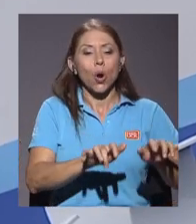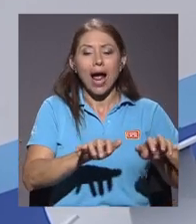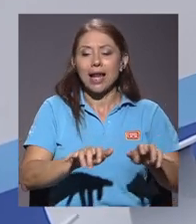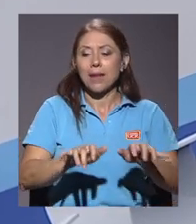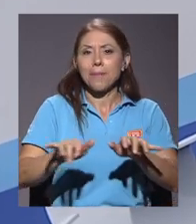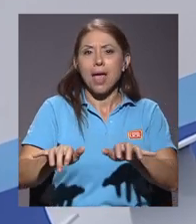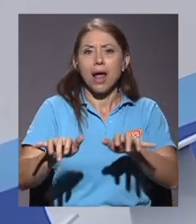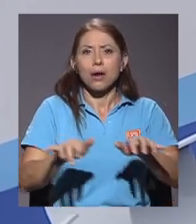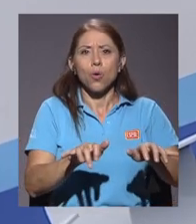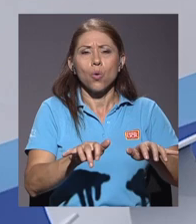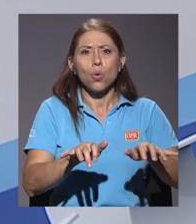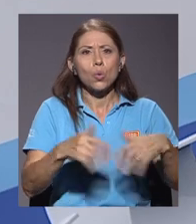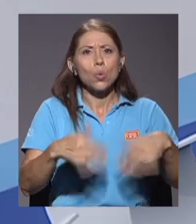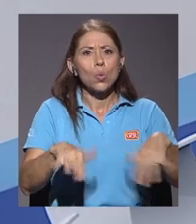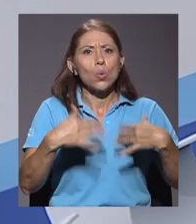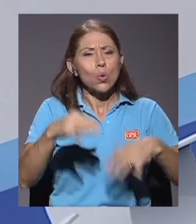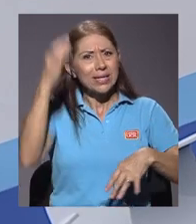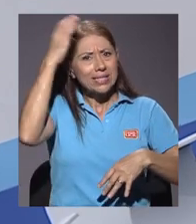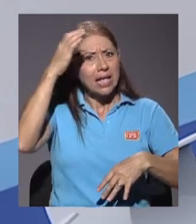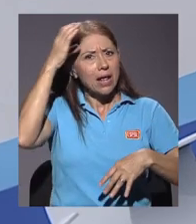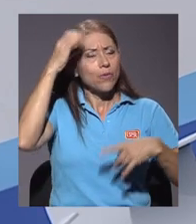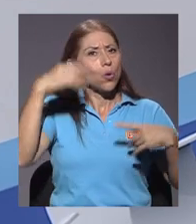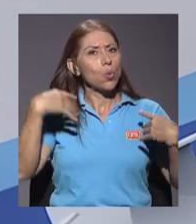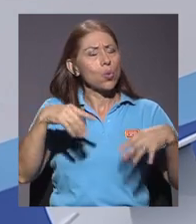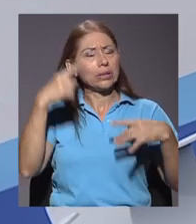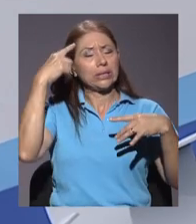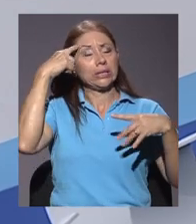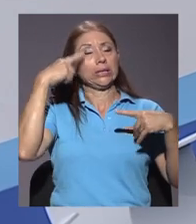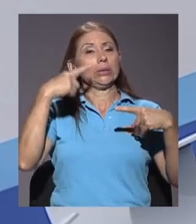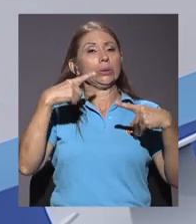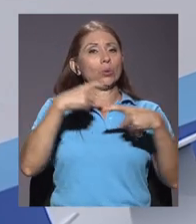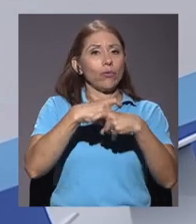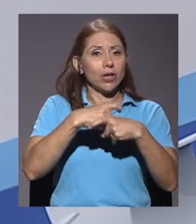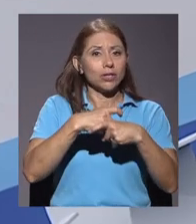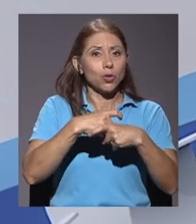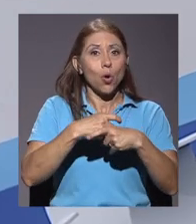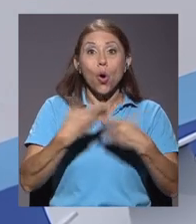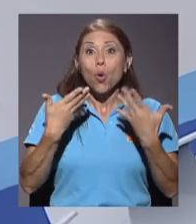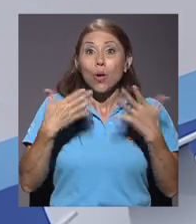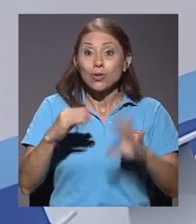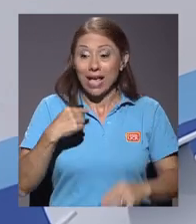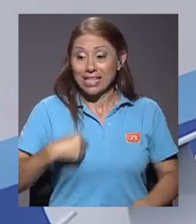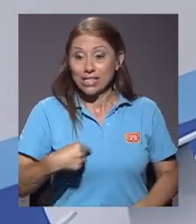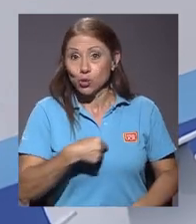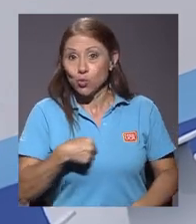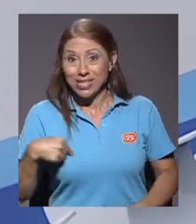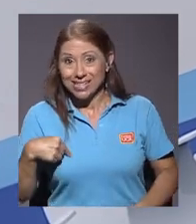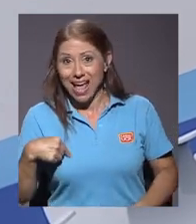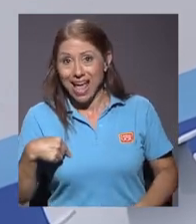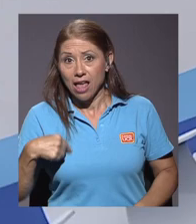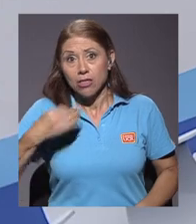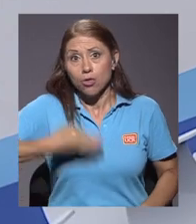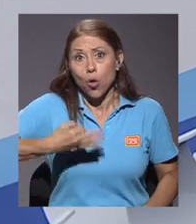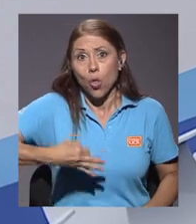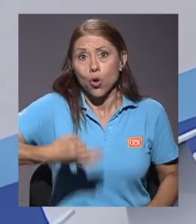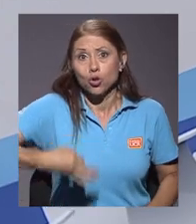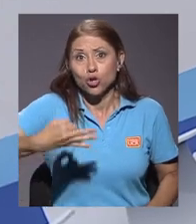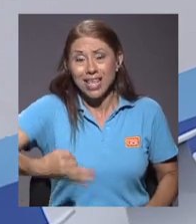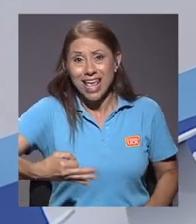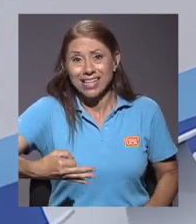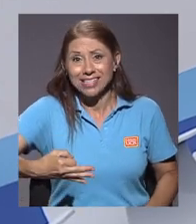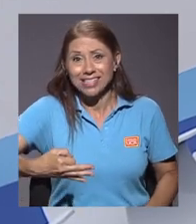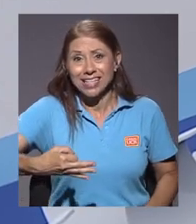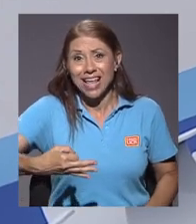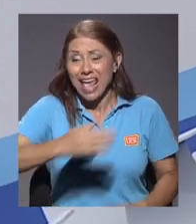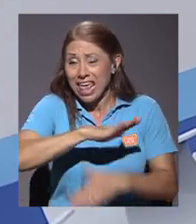cosa más compleja a la que puede llegar el cerebro. Entonces, ¿de qué estamos hablando? Cuando en Suiza están poniendo educación todos los